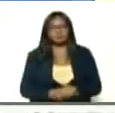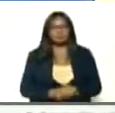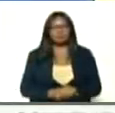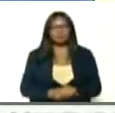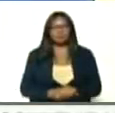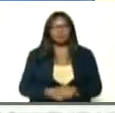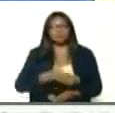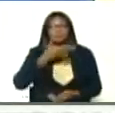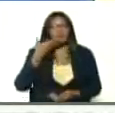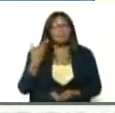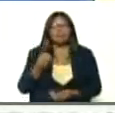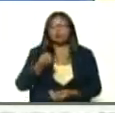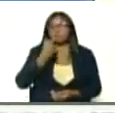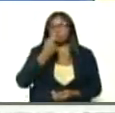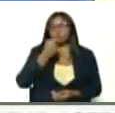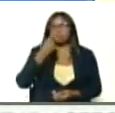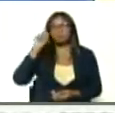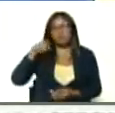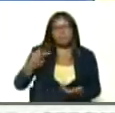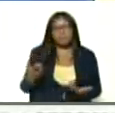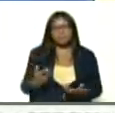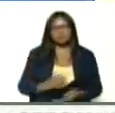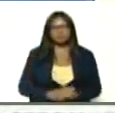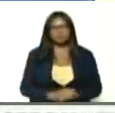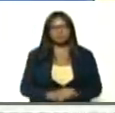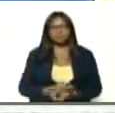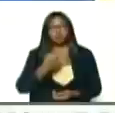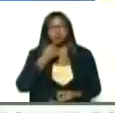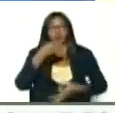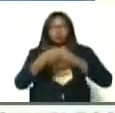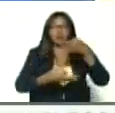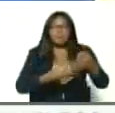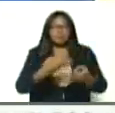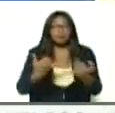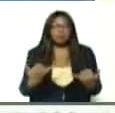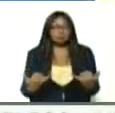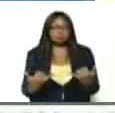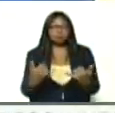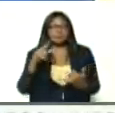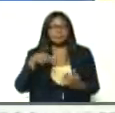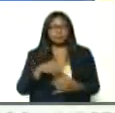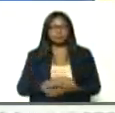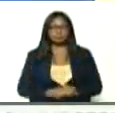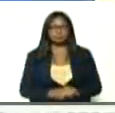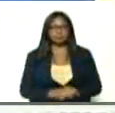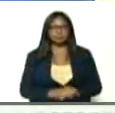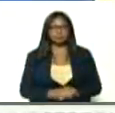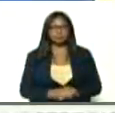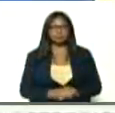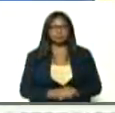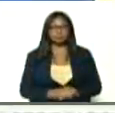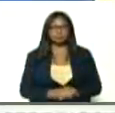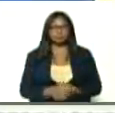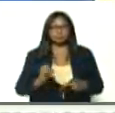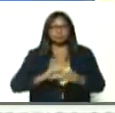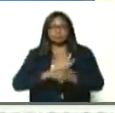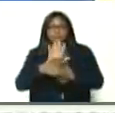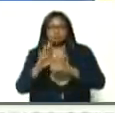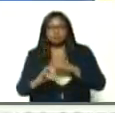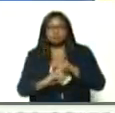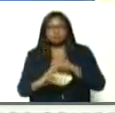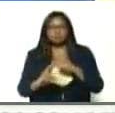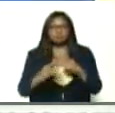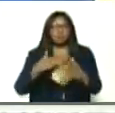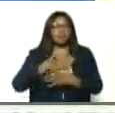tratamientos, y es donde yo les digo, precisamente, la variante, la